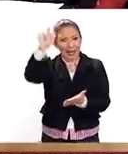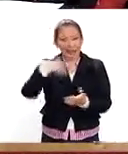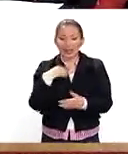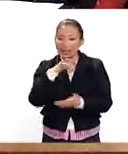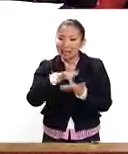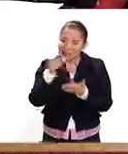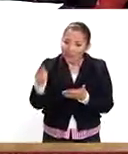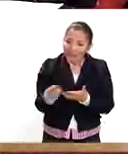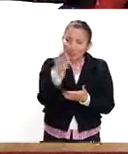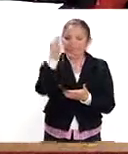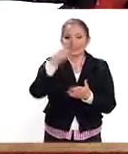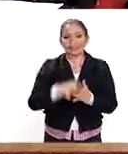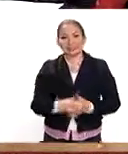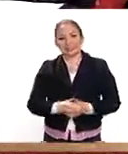Gracias a ustedes. Gracias, Omar. Gracias. Gracias.